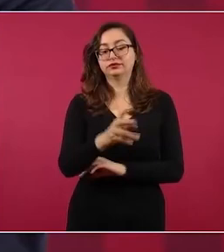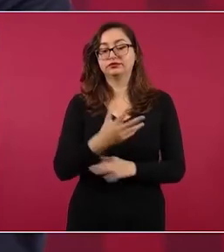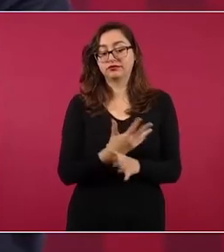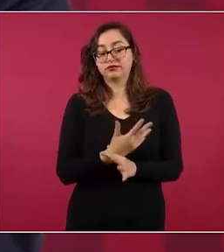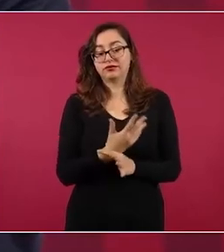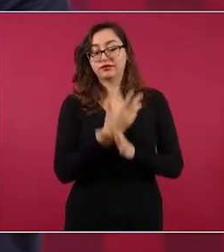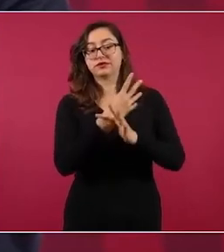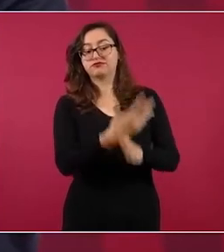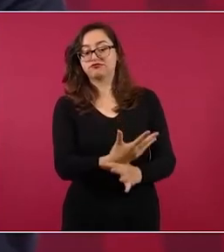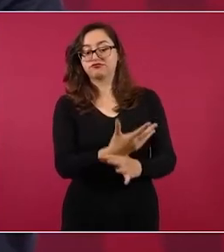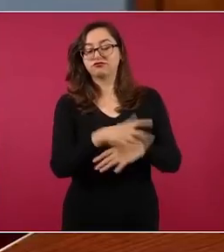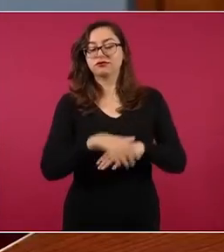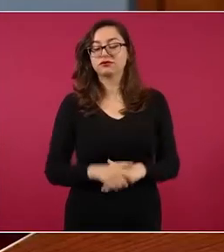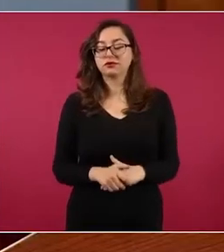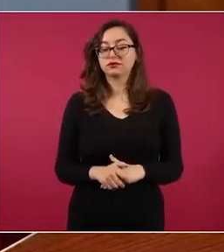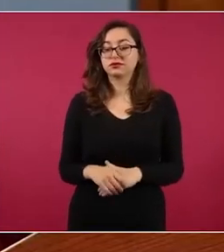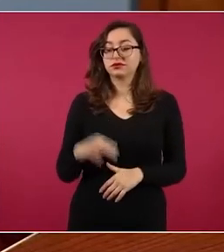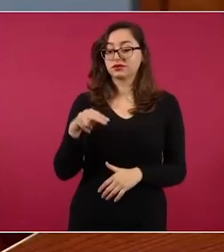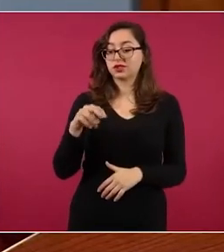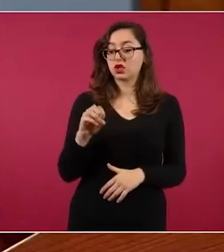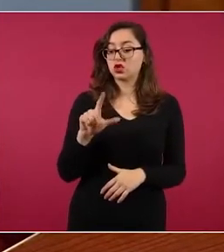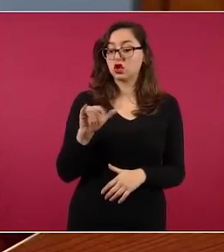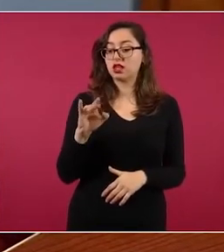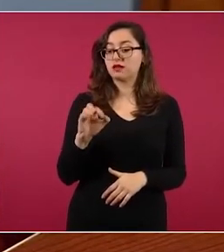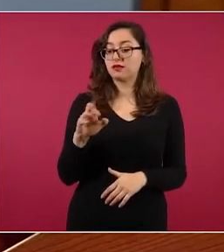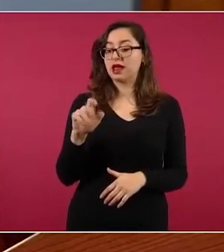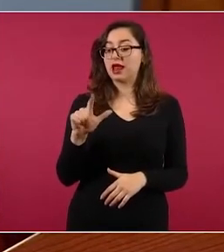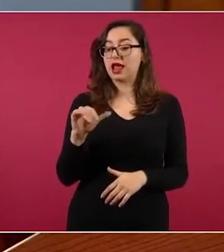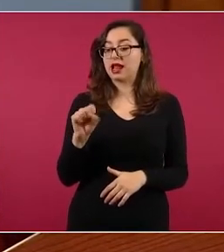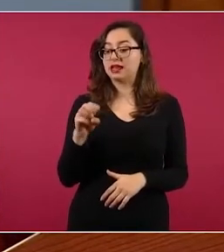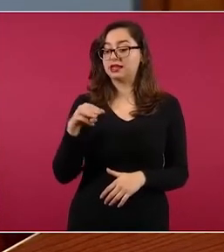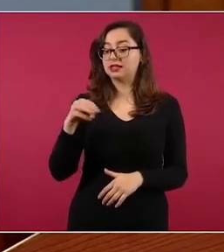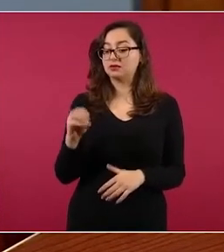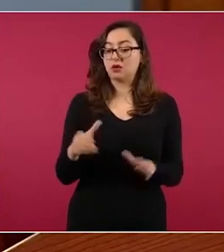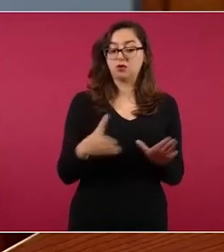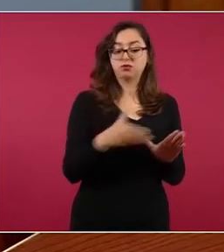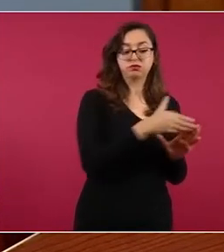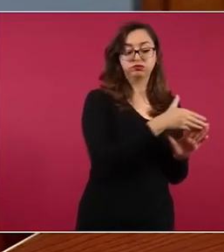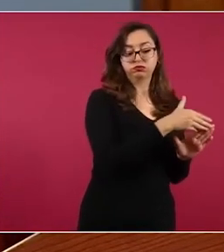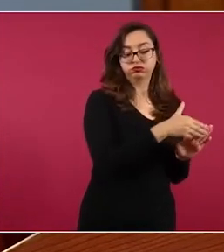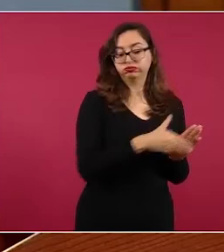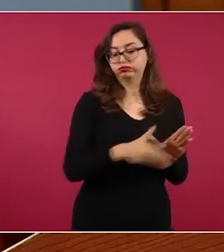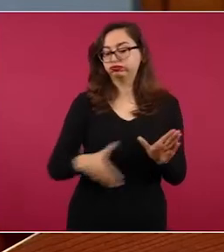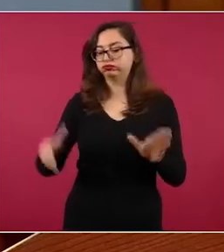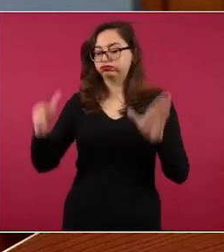creo que 20 o 30 años,